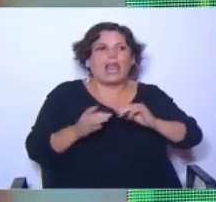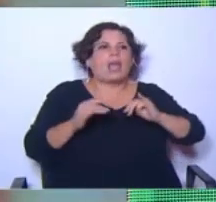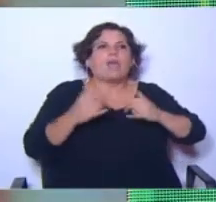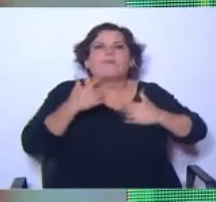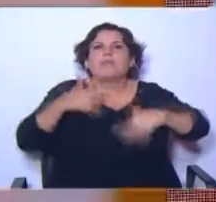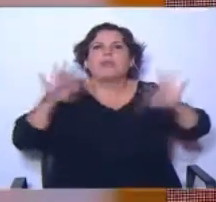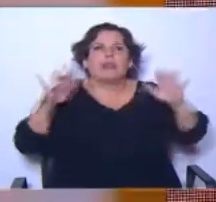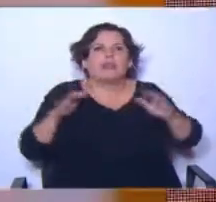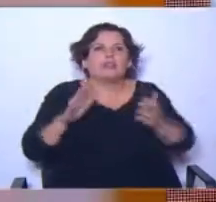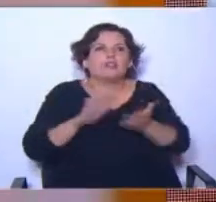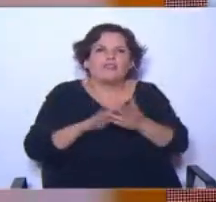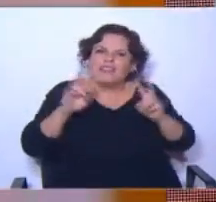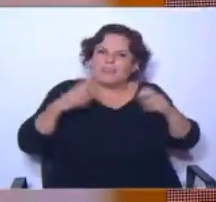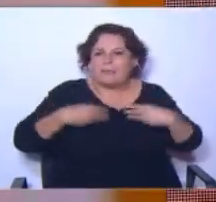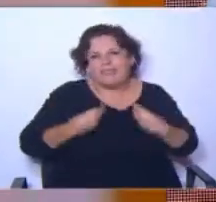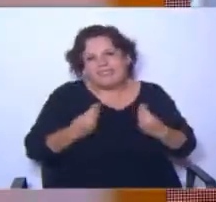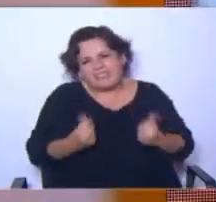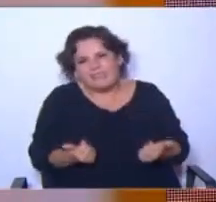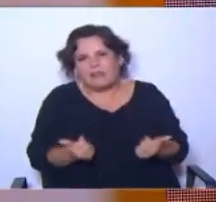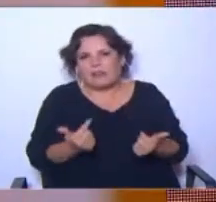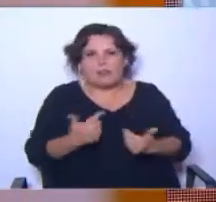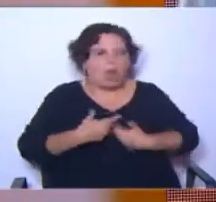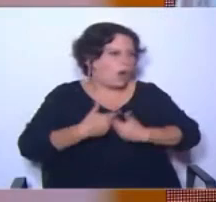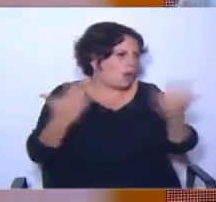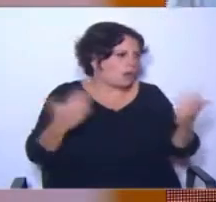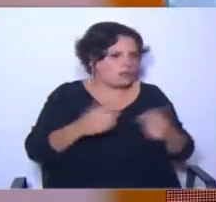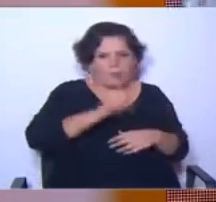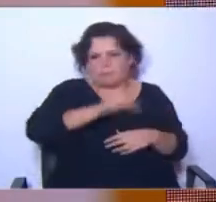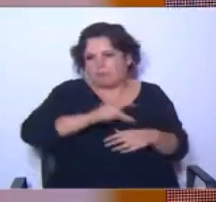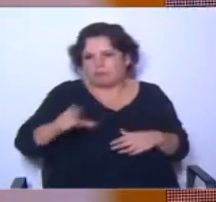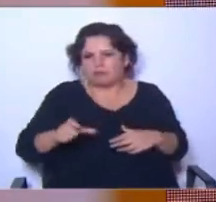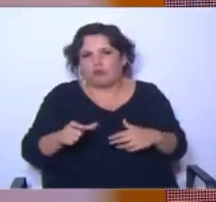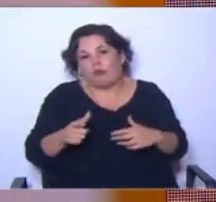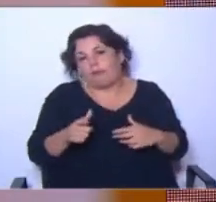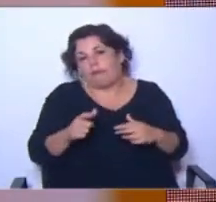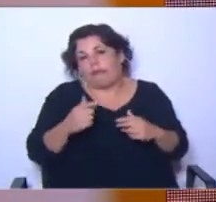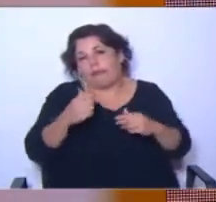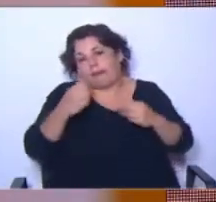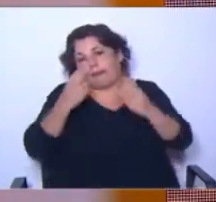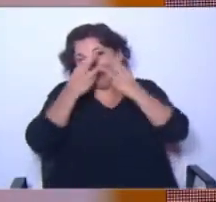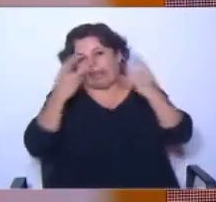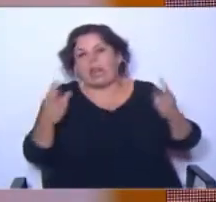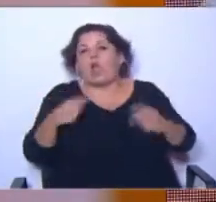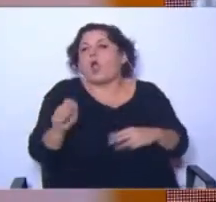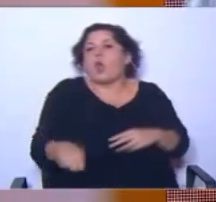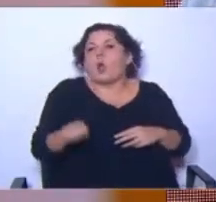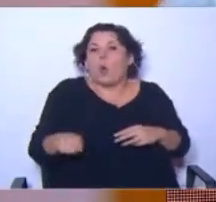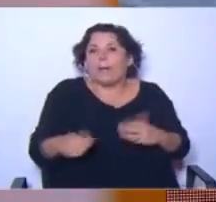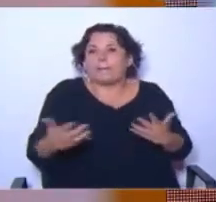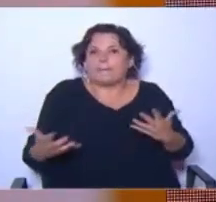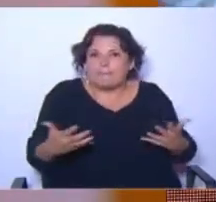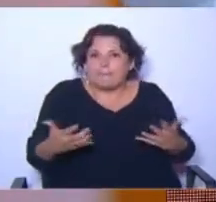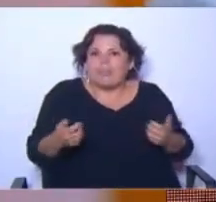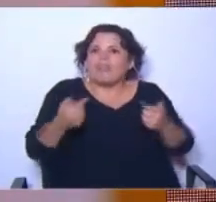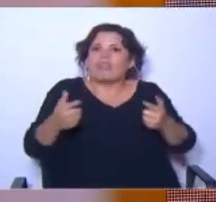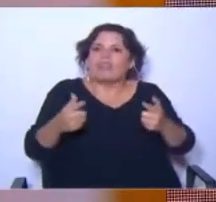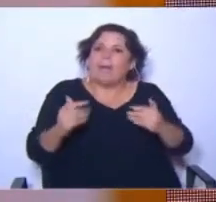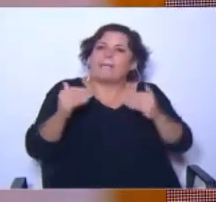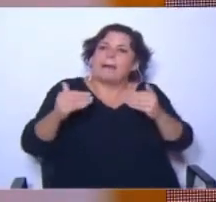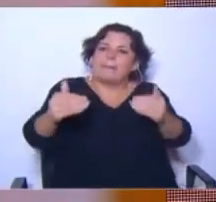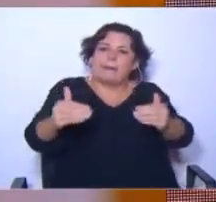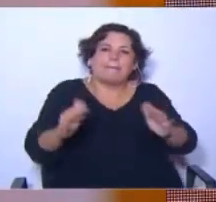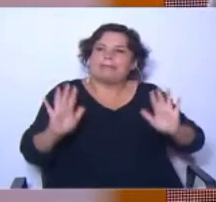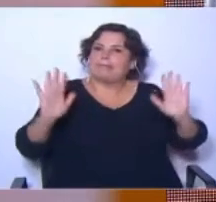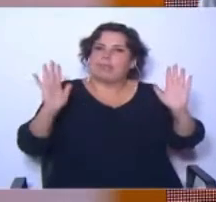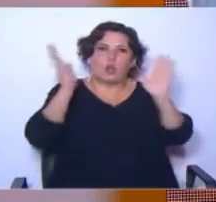todo lo que sería la sensibilidad de cualquier uruguayo promedio, el juez no tiene posibilidad de dar prórrogas por casos de